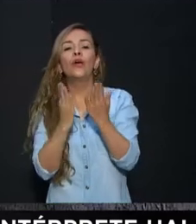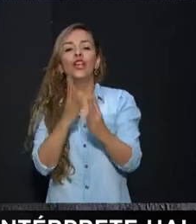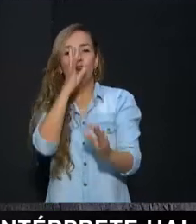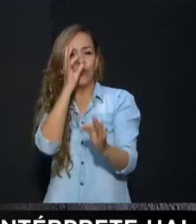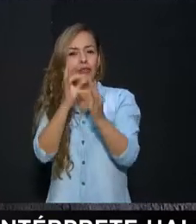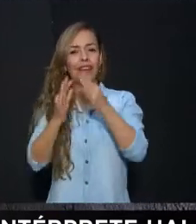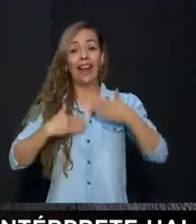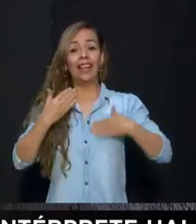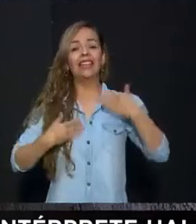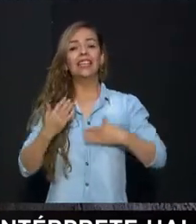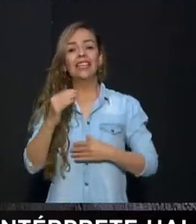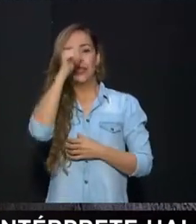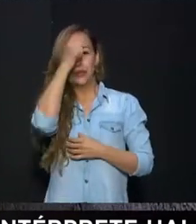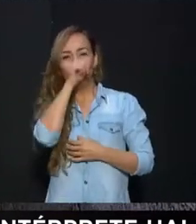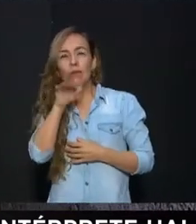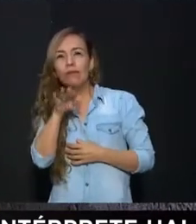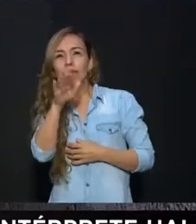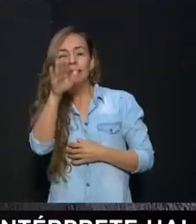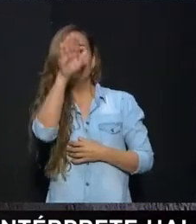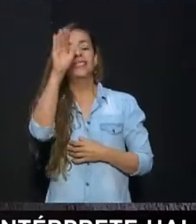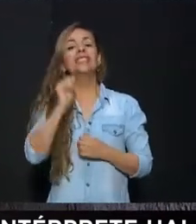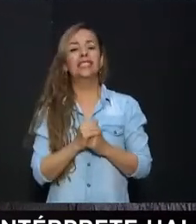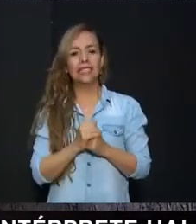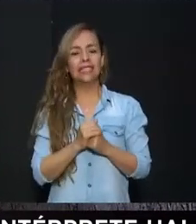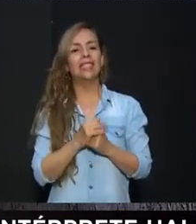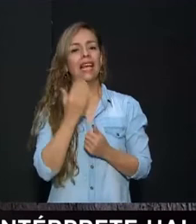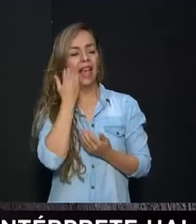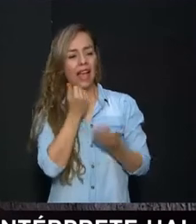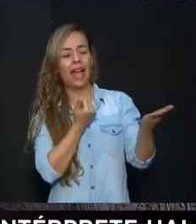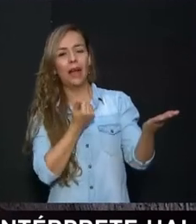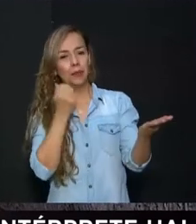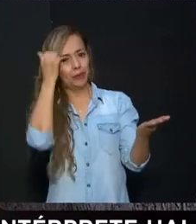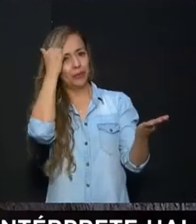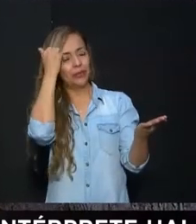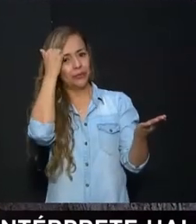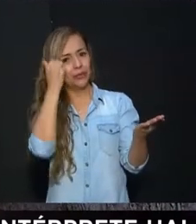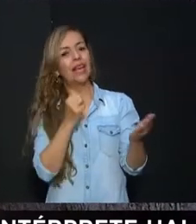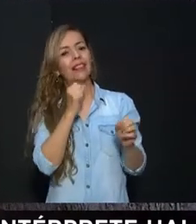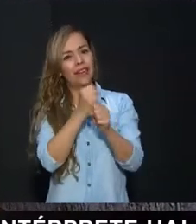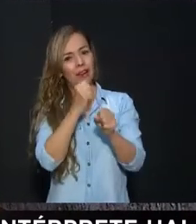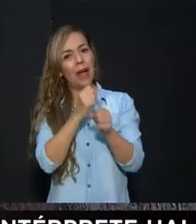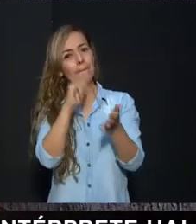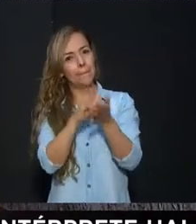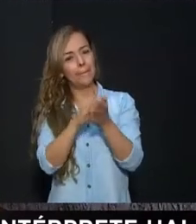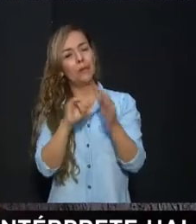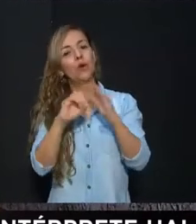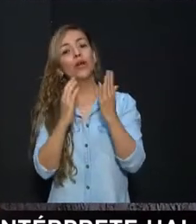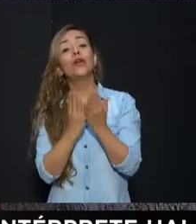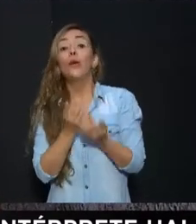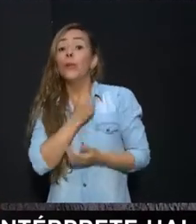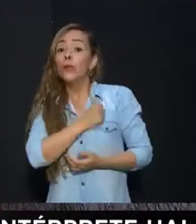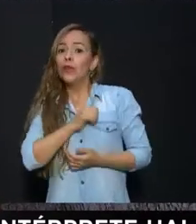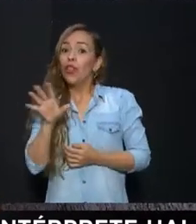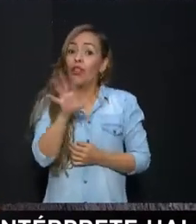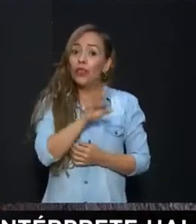Alegría, Santo Domingo. Lo mismo que Laura, que también hace parte de esa institución educativa. Así es que espero muchas llamadas de los